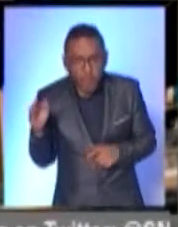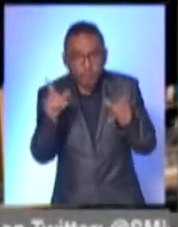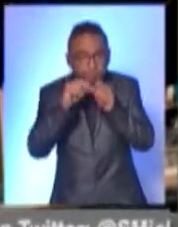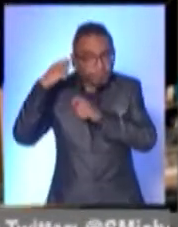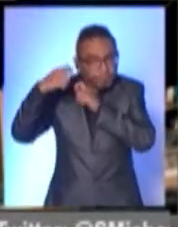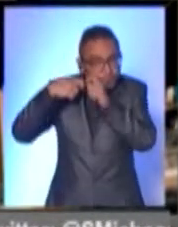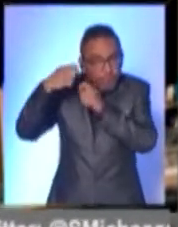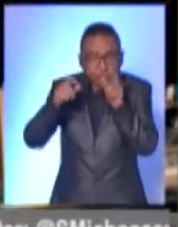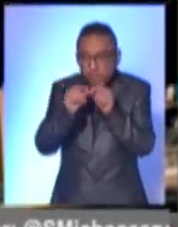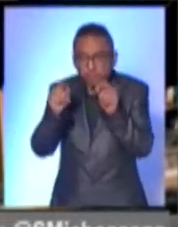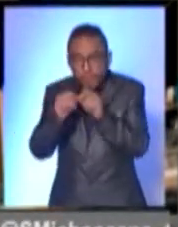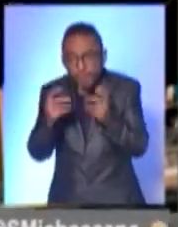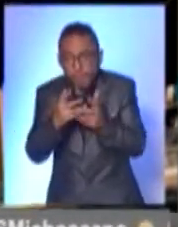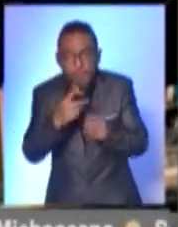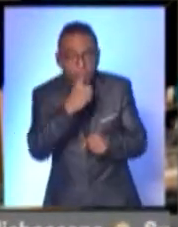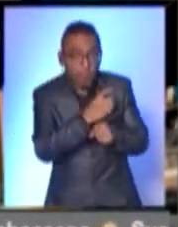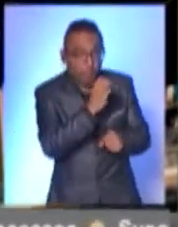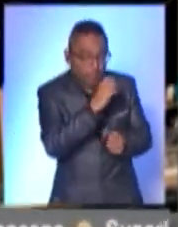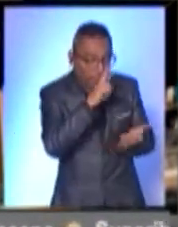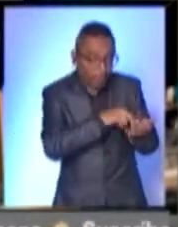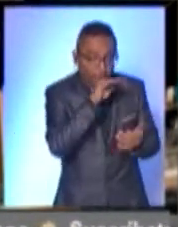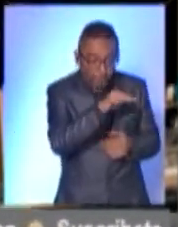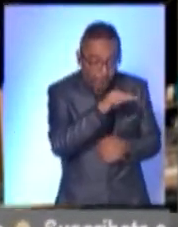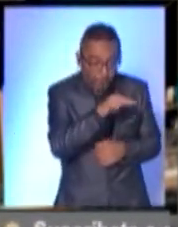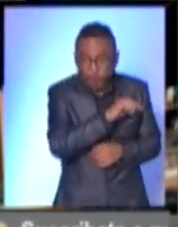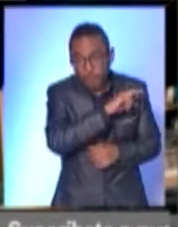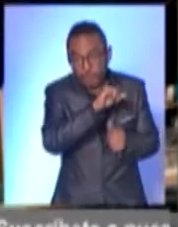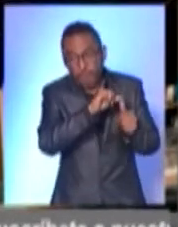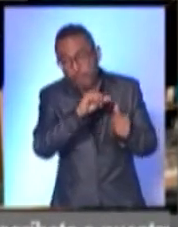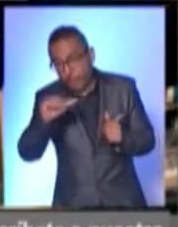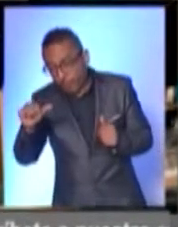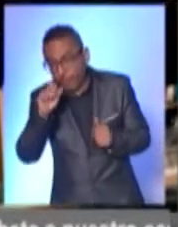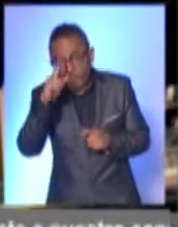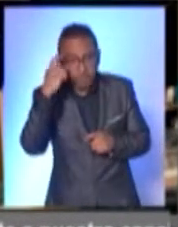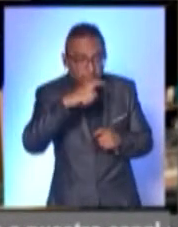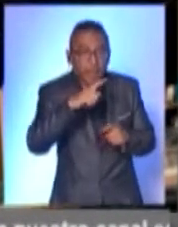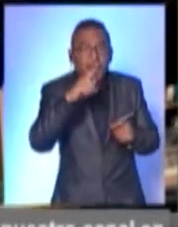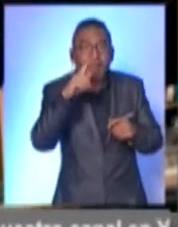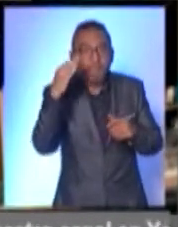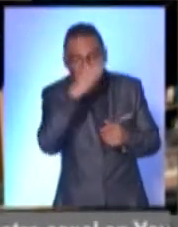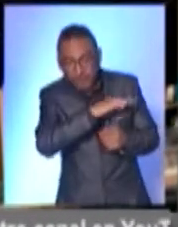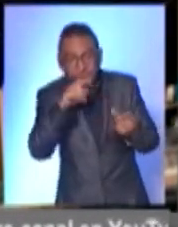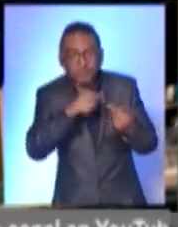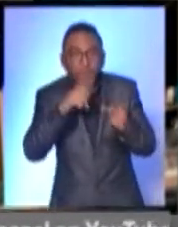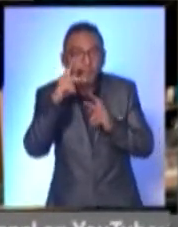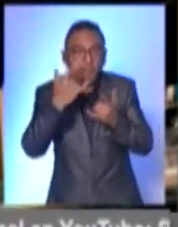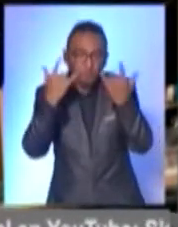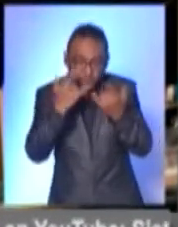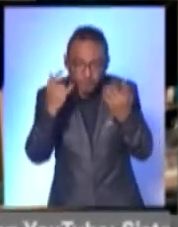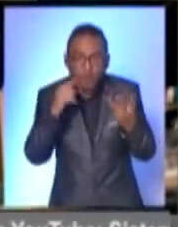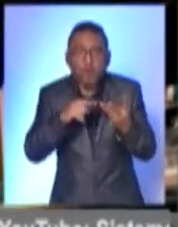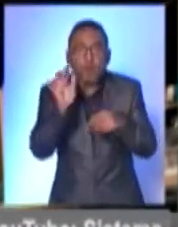producidos después del 1 de enero de 2019 de ficción, documental y animación de realizadores mexicanos.